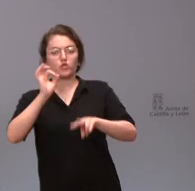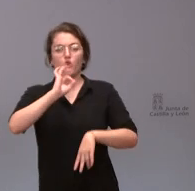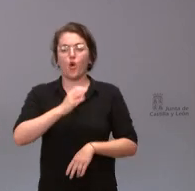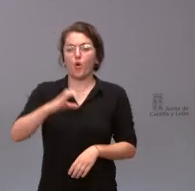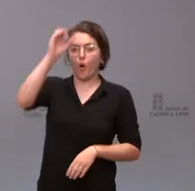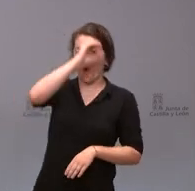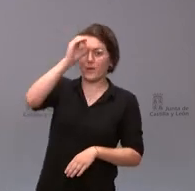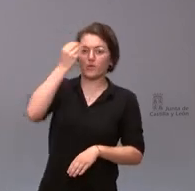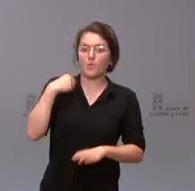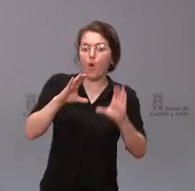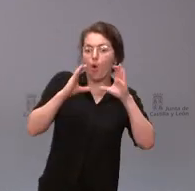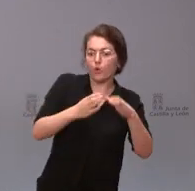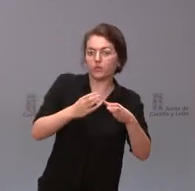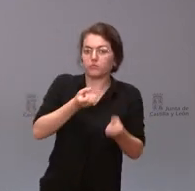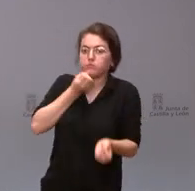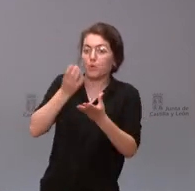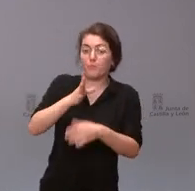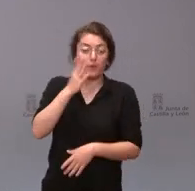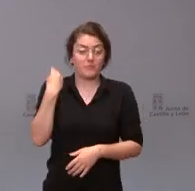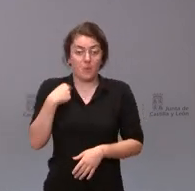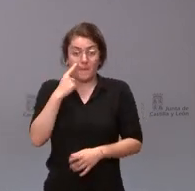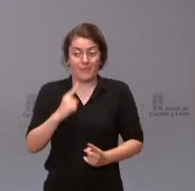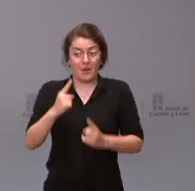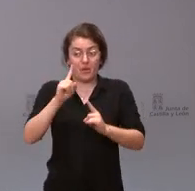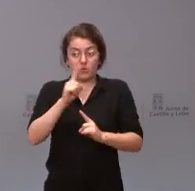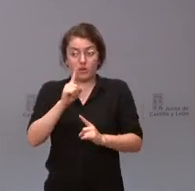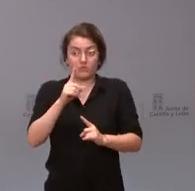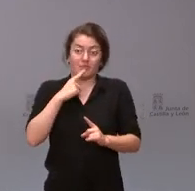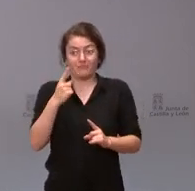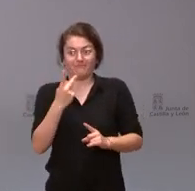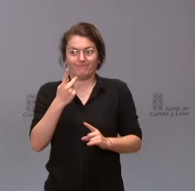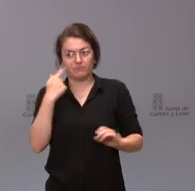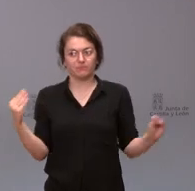Junta porque no es la primera vez que ocurre que hay posiciones diferentes